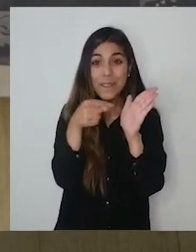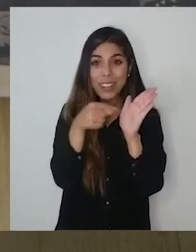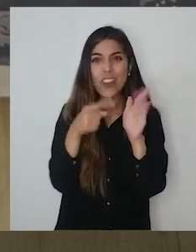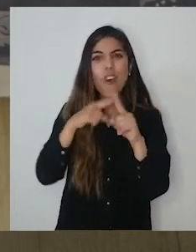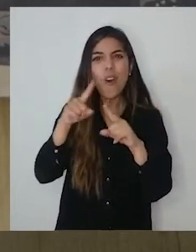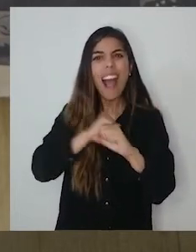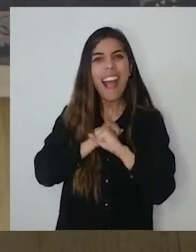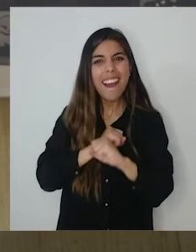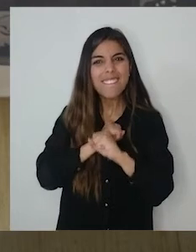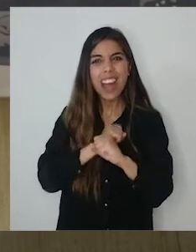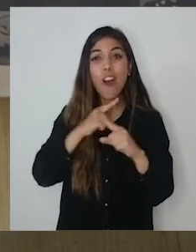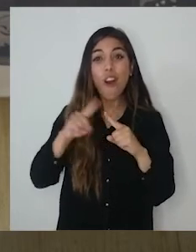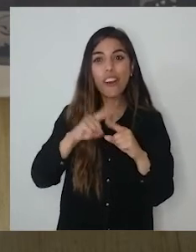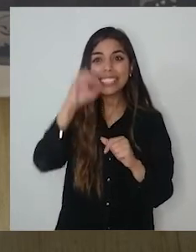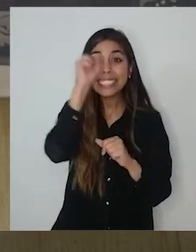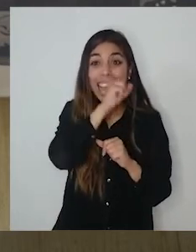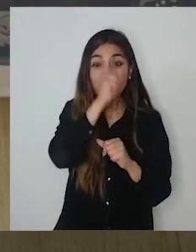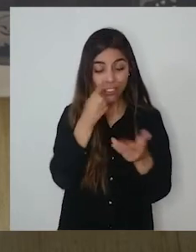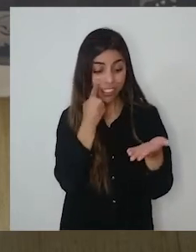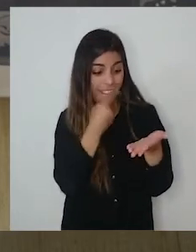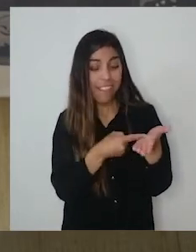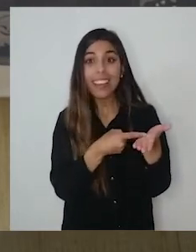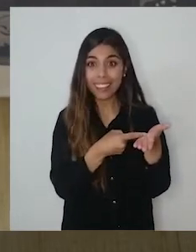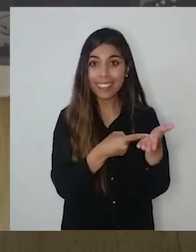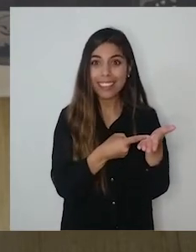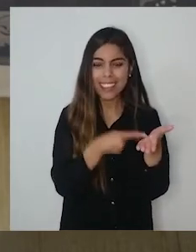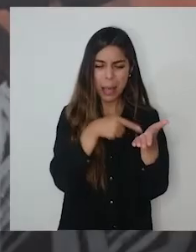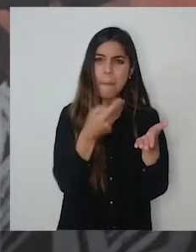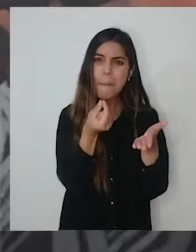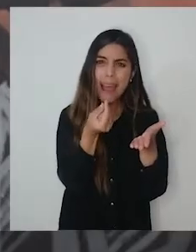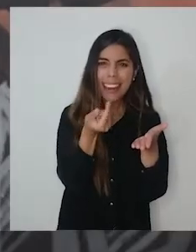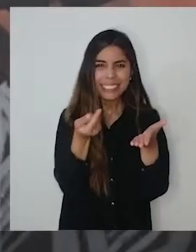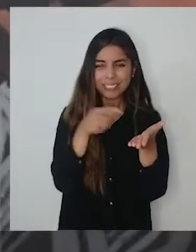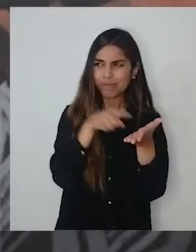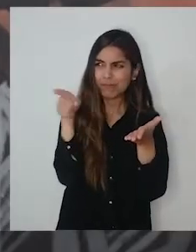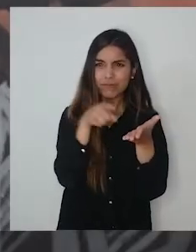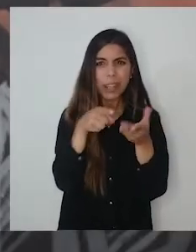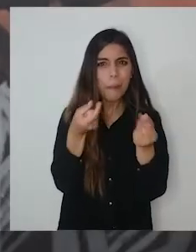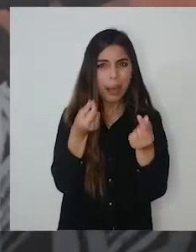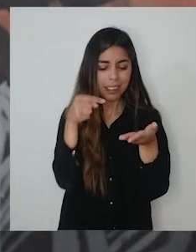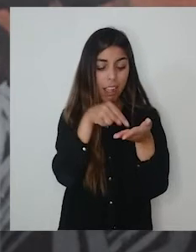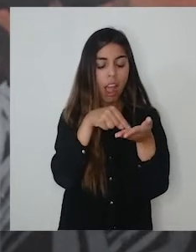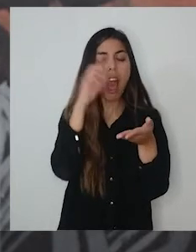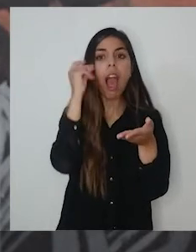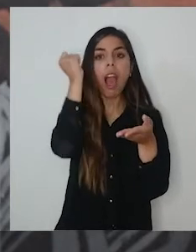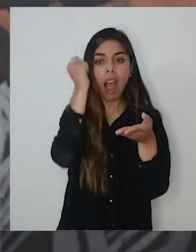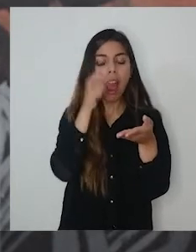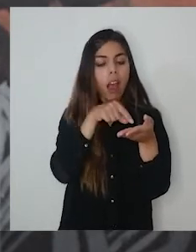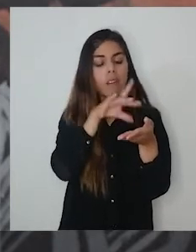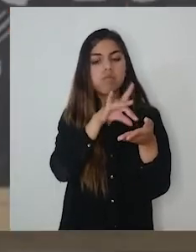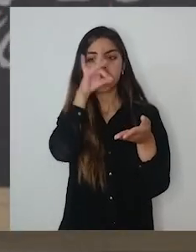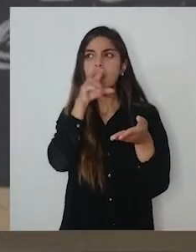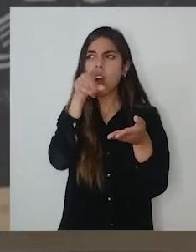estos caballos, hay chanchos. Es bastante precioso. Así que también desde aquí,